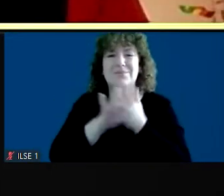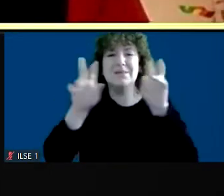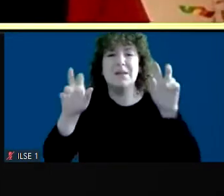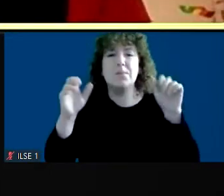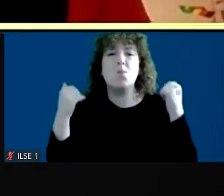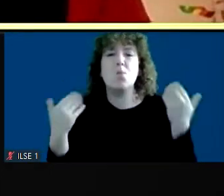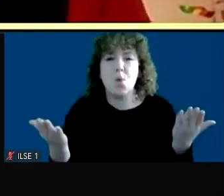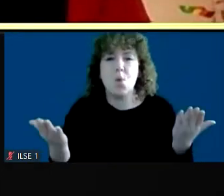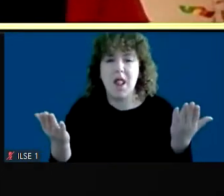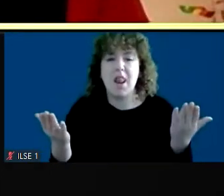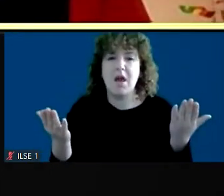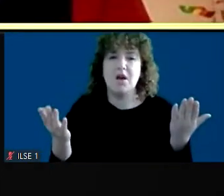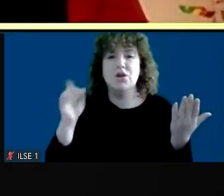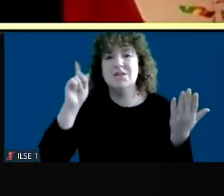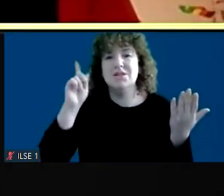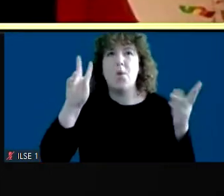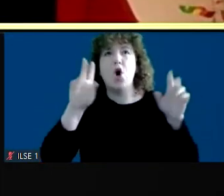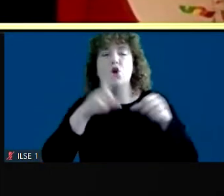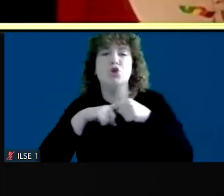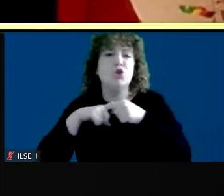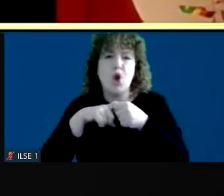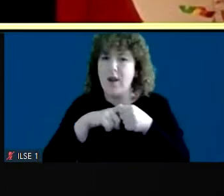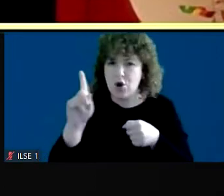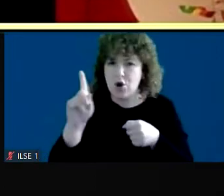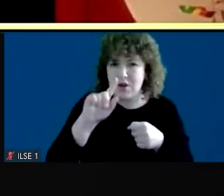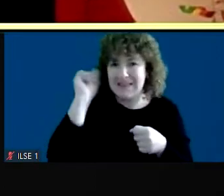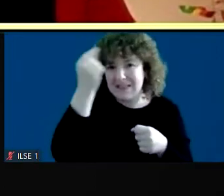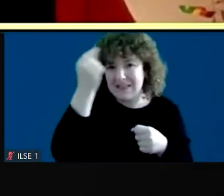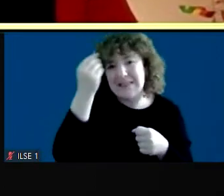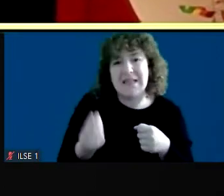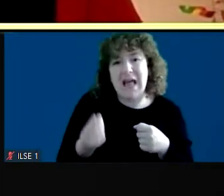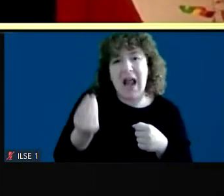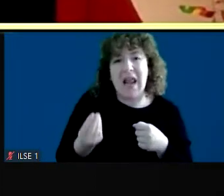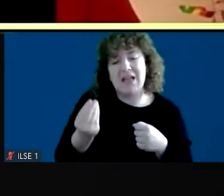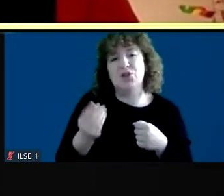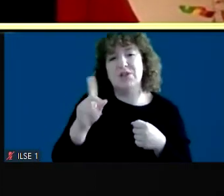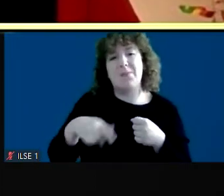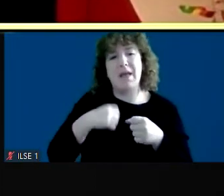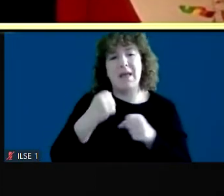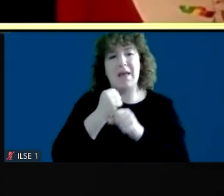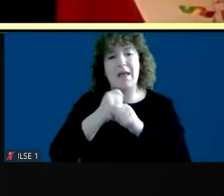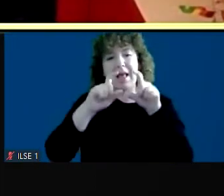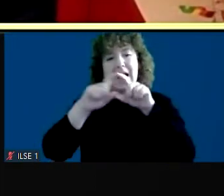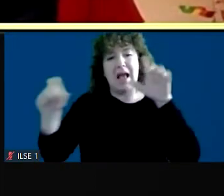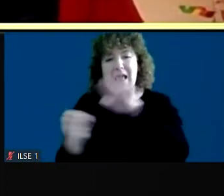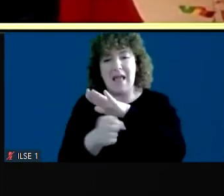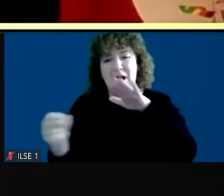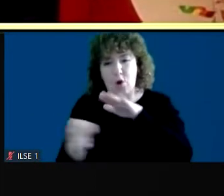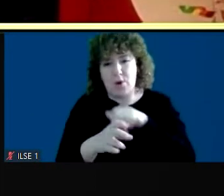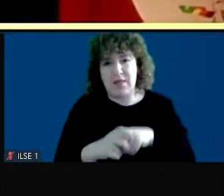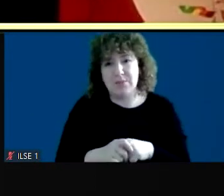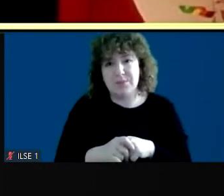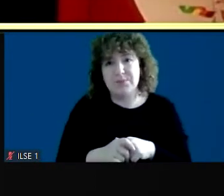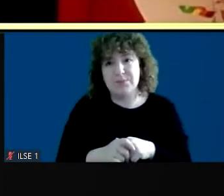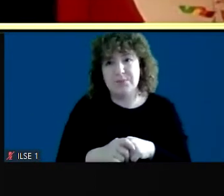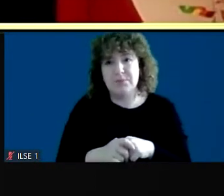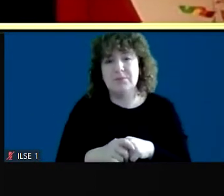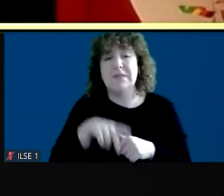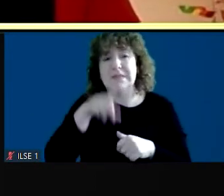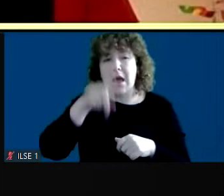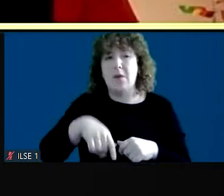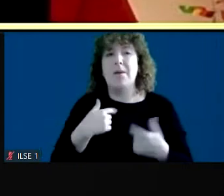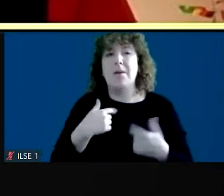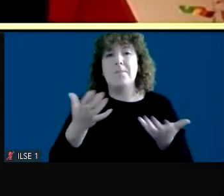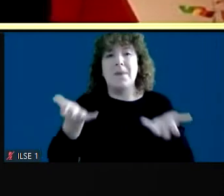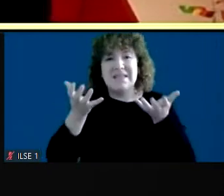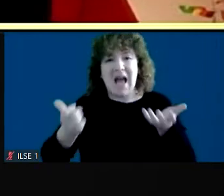solidaridad, sino de talento y de incorporación a las plantillas de las pymes. Y sobre todo también acceder a las ventajas